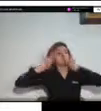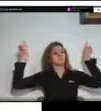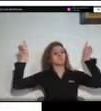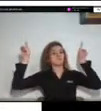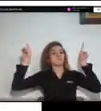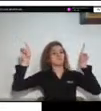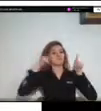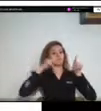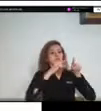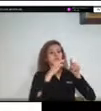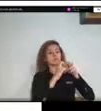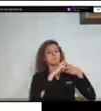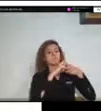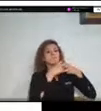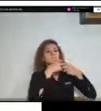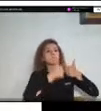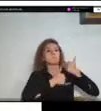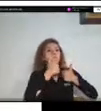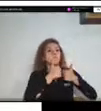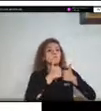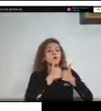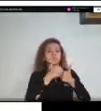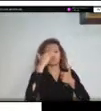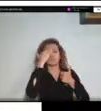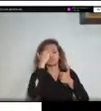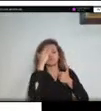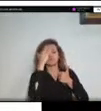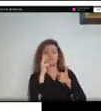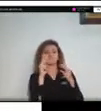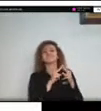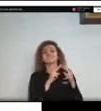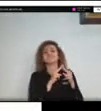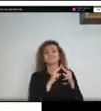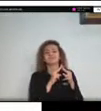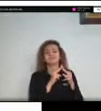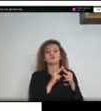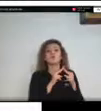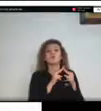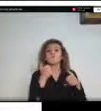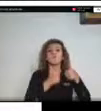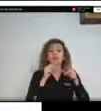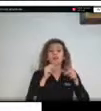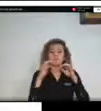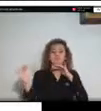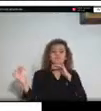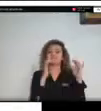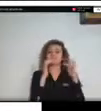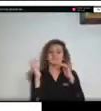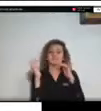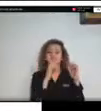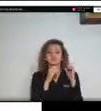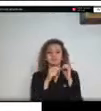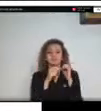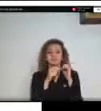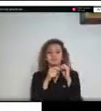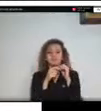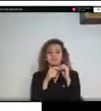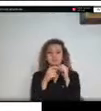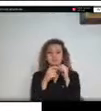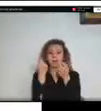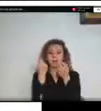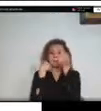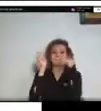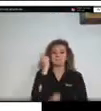es desconocida por el resto del país y es todo lo que tiene que ver con el conflicto armado y los temas de narcotráfico lo cual implica